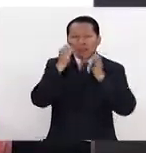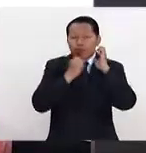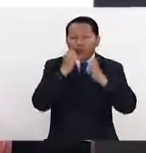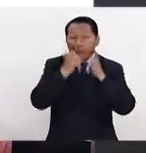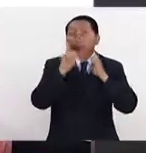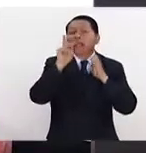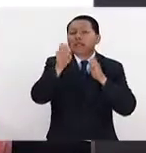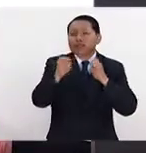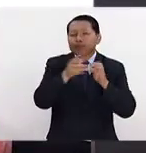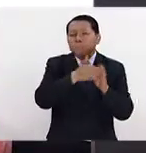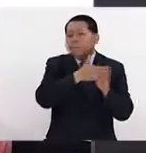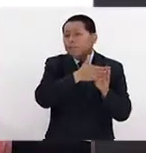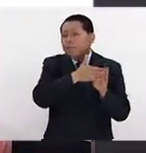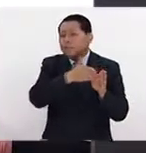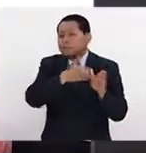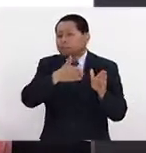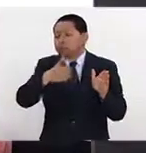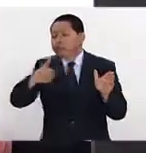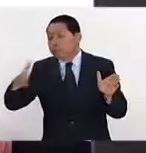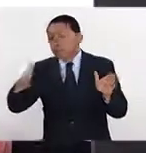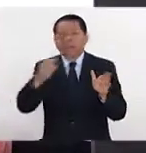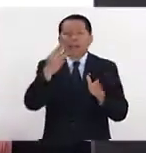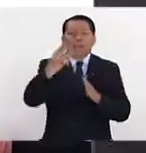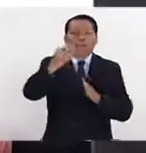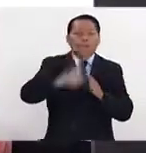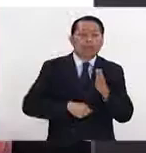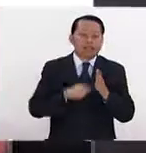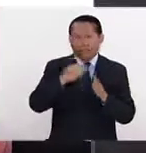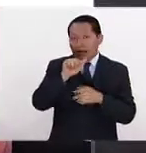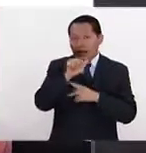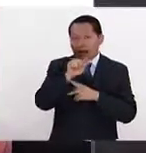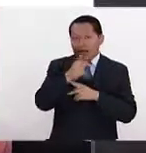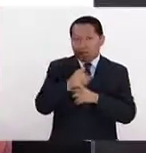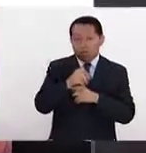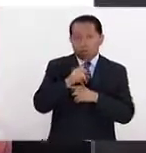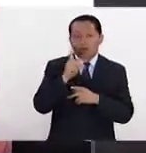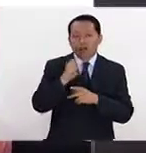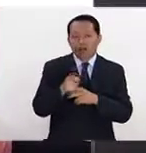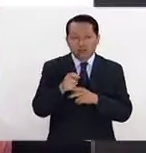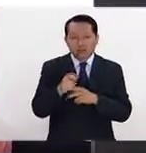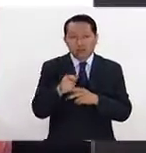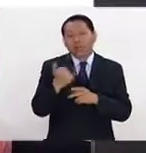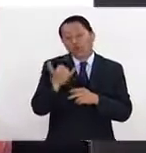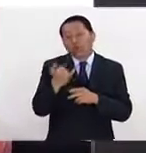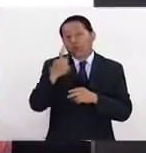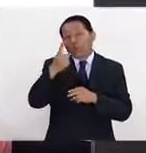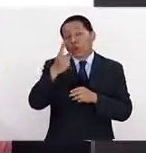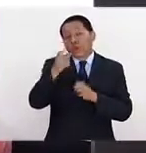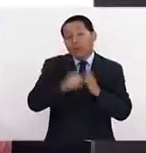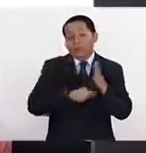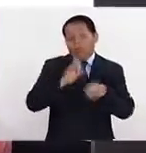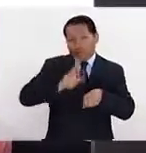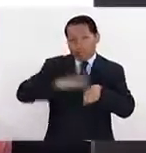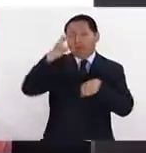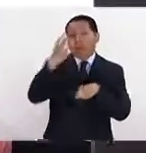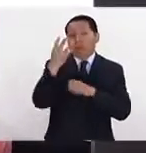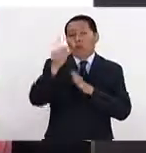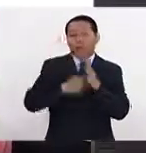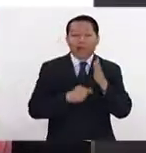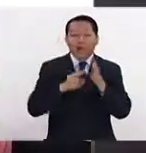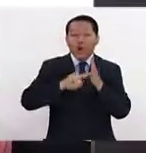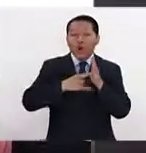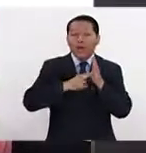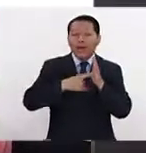estará permanente a lo largo de tres meses. De Caraballo Experience permanecerá un mes más, estará durante cuatro meses. Los horarios del